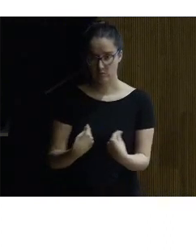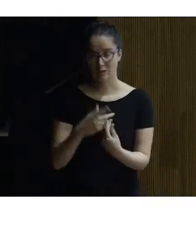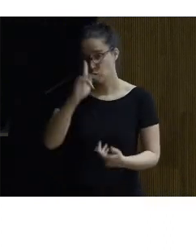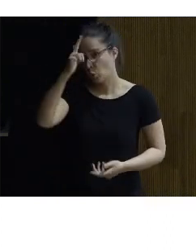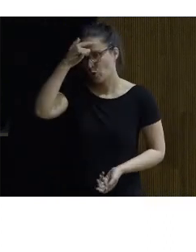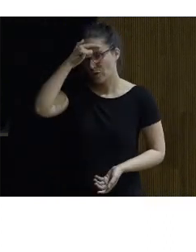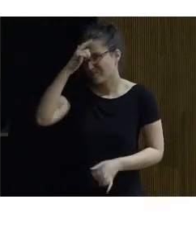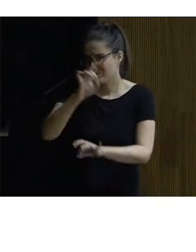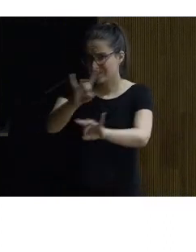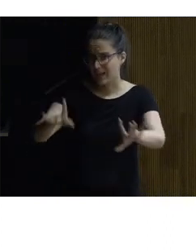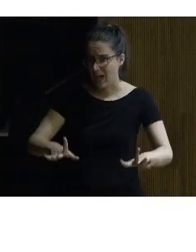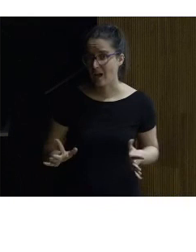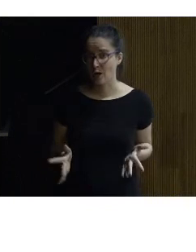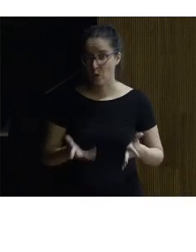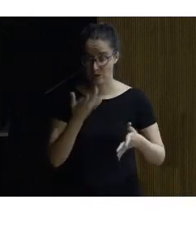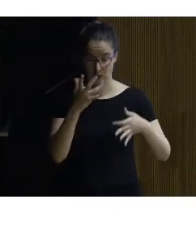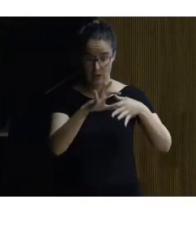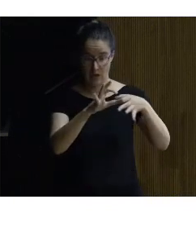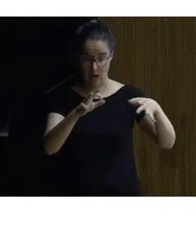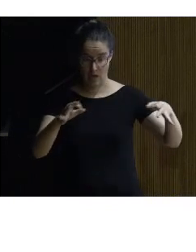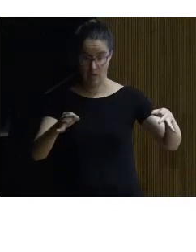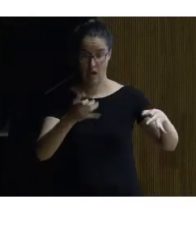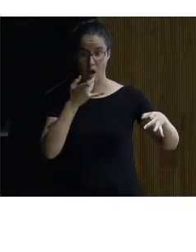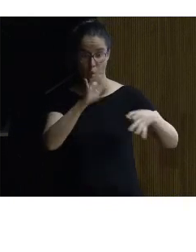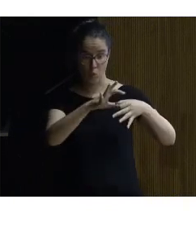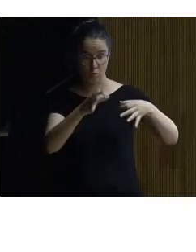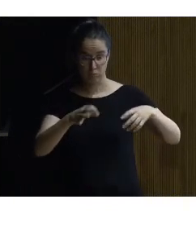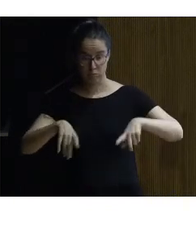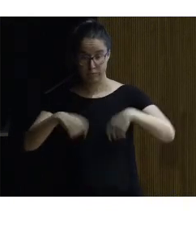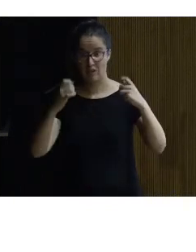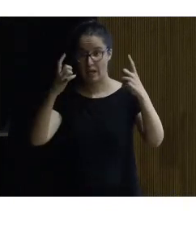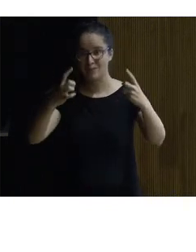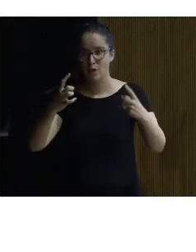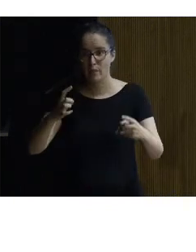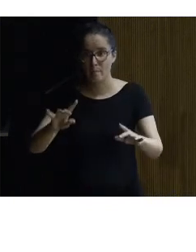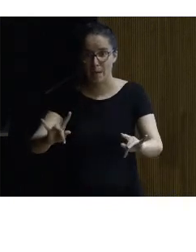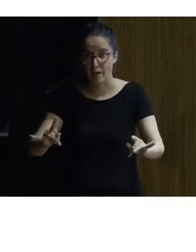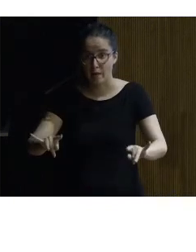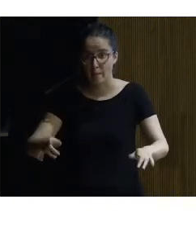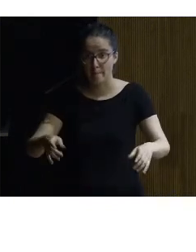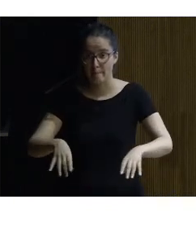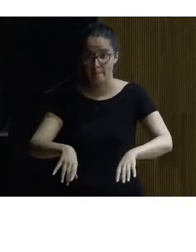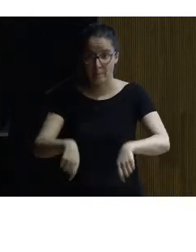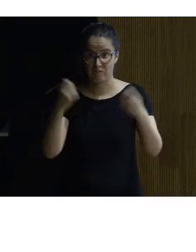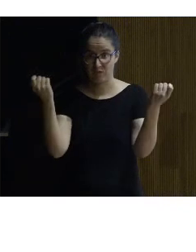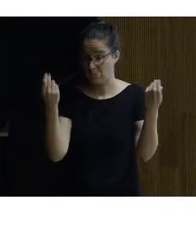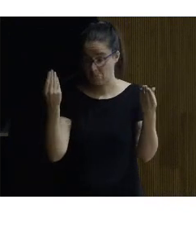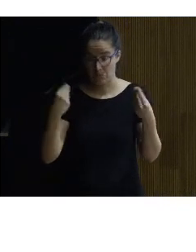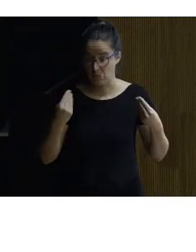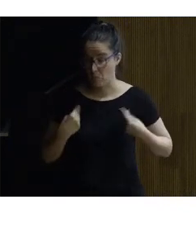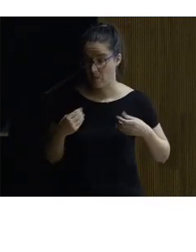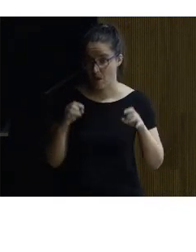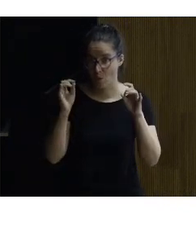concepto muy evidente si un eslabón de la cadena se quiebra todo nuestro gran esfuerzo se viene abajo pasa un poco como también en la vida ¿no?